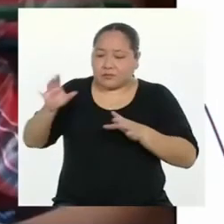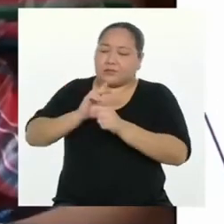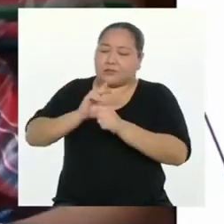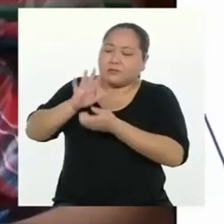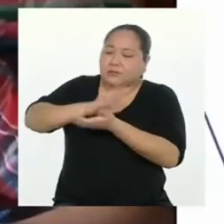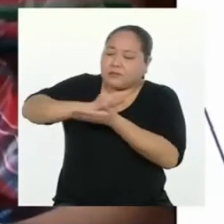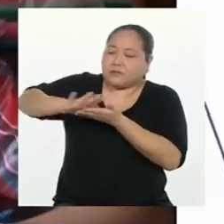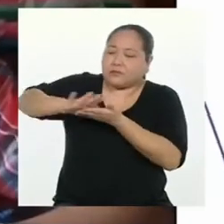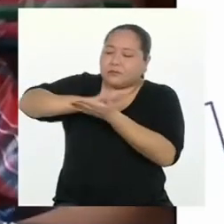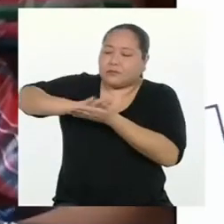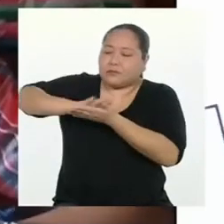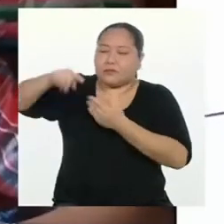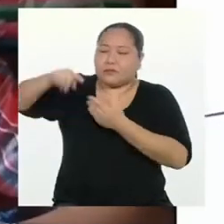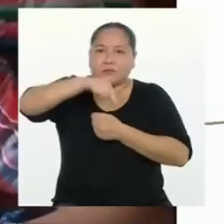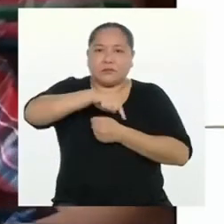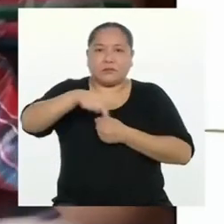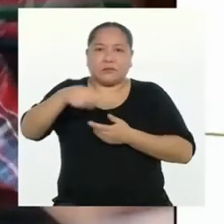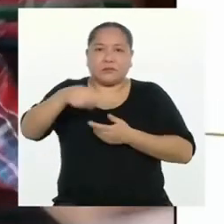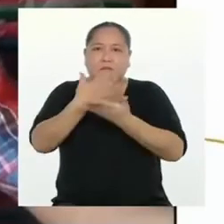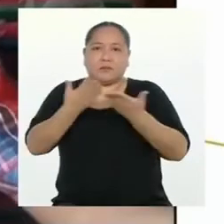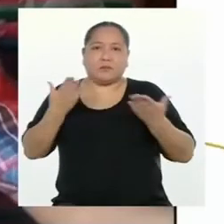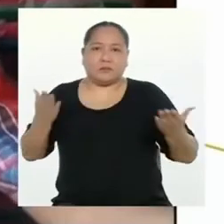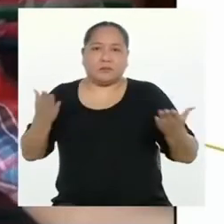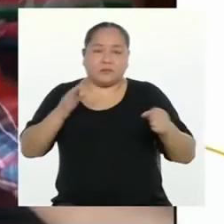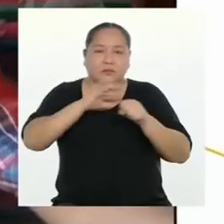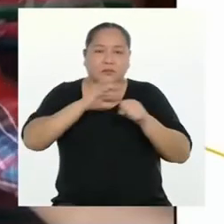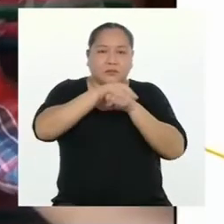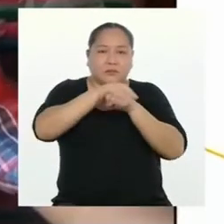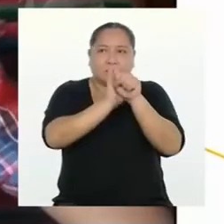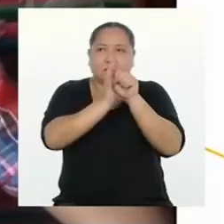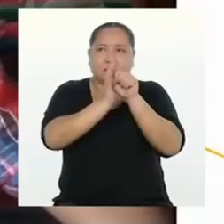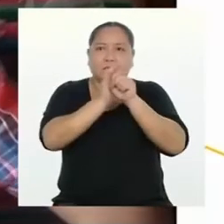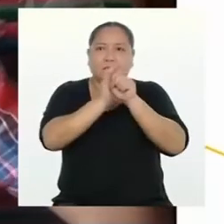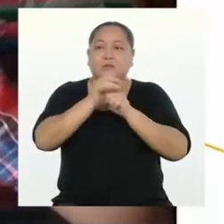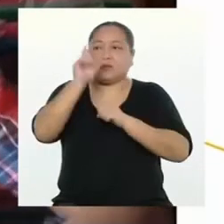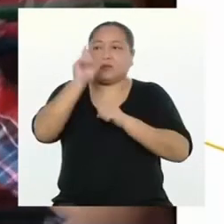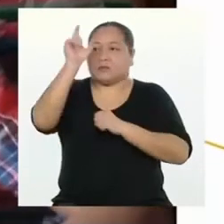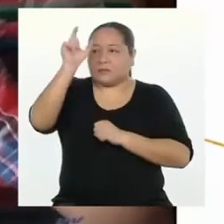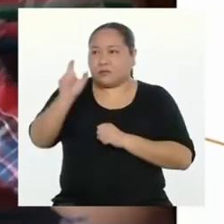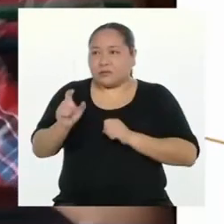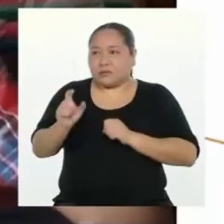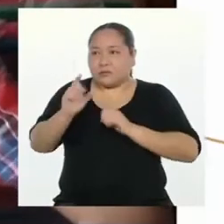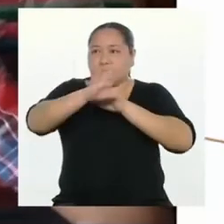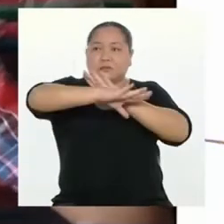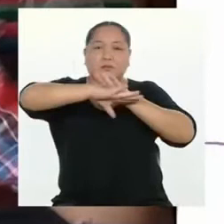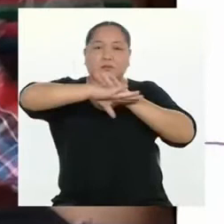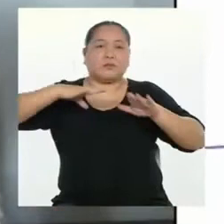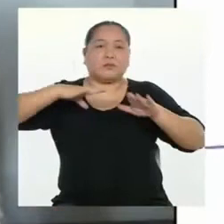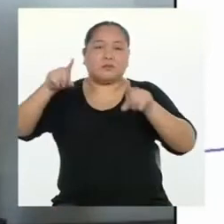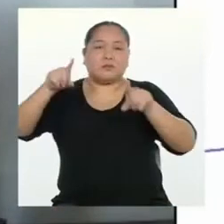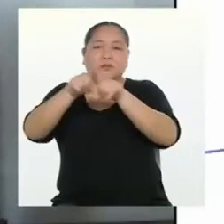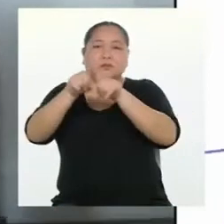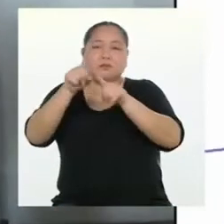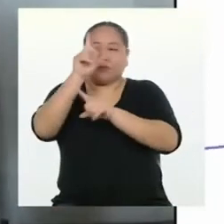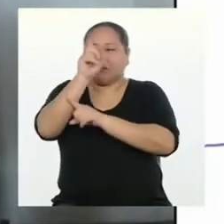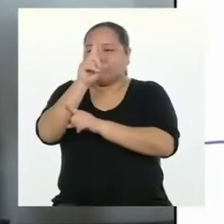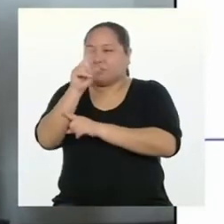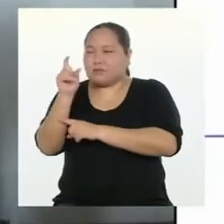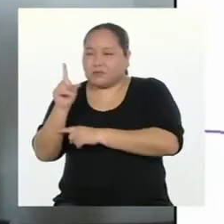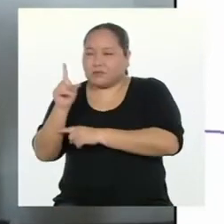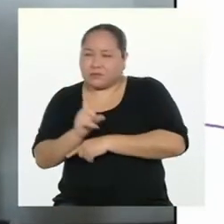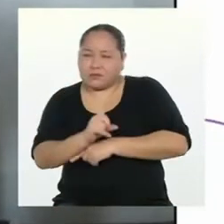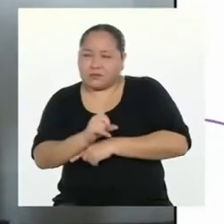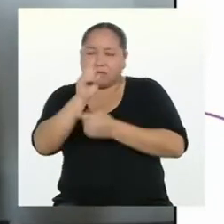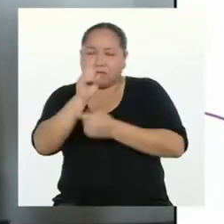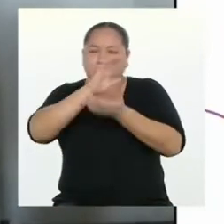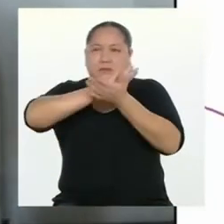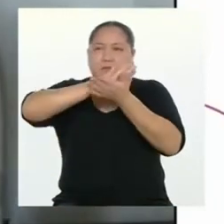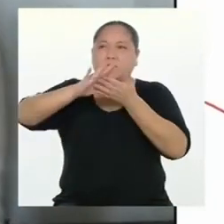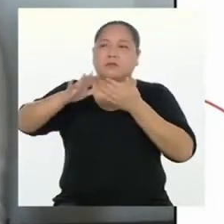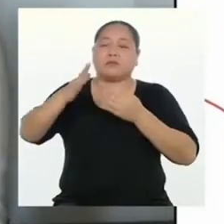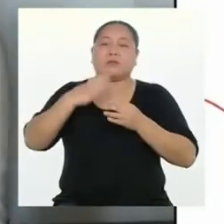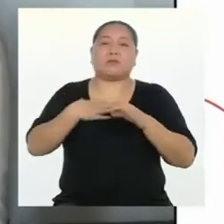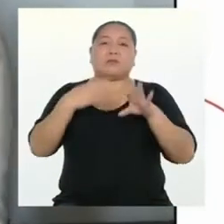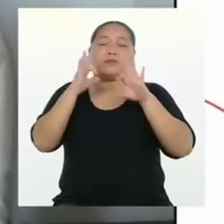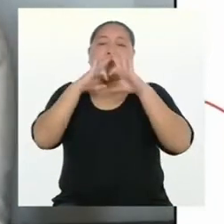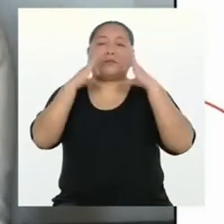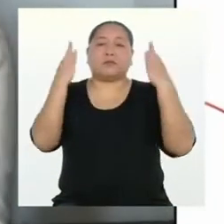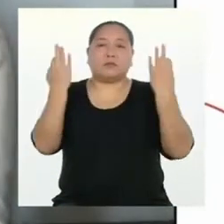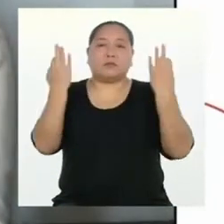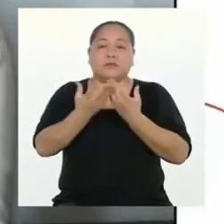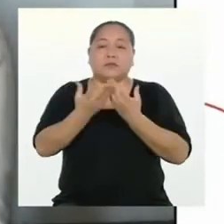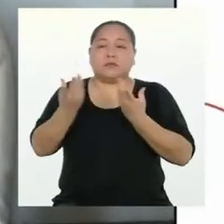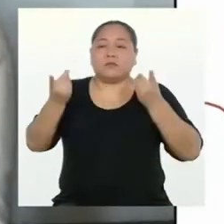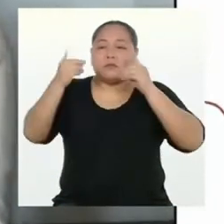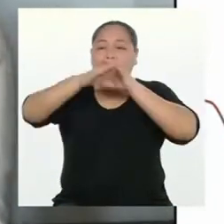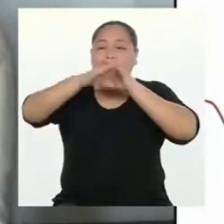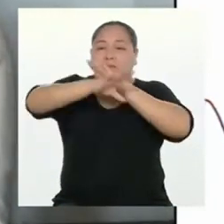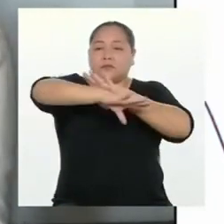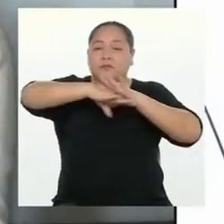los productos y los lavamos y quien salió lo desinfectamos también. Mi familia ha tomado que cada vez